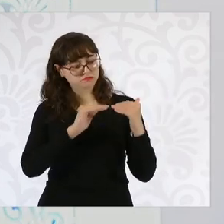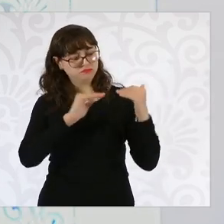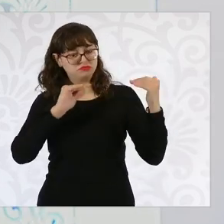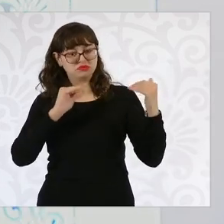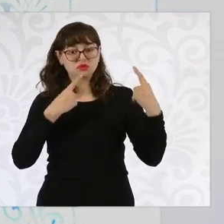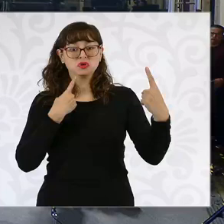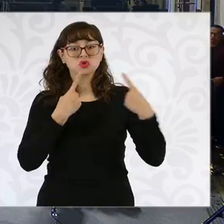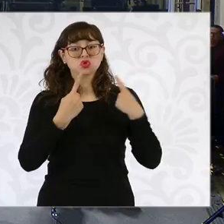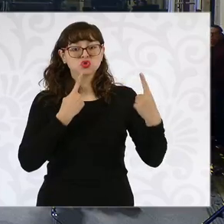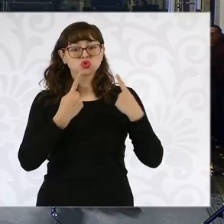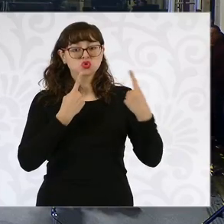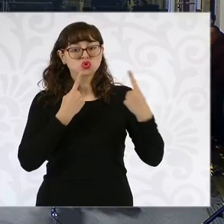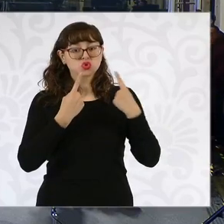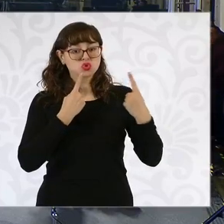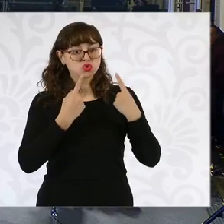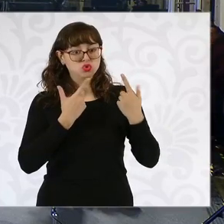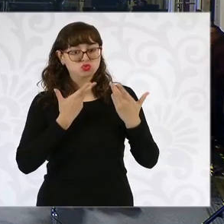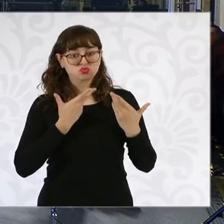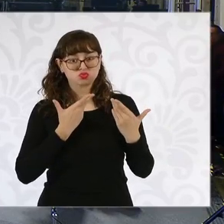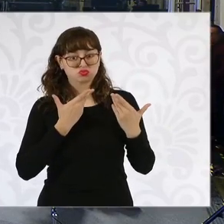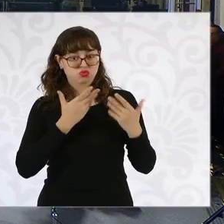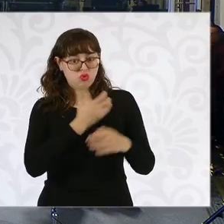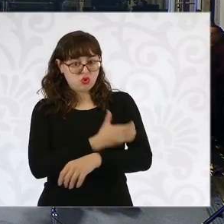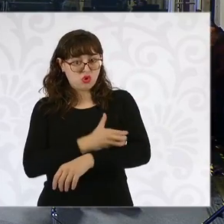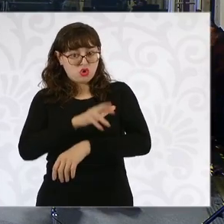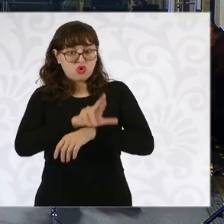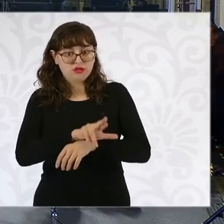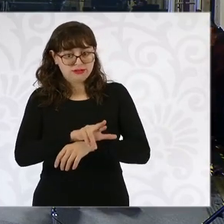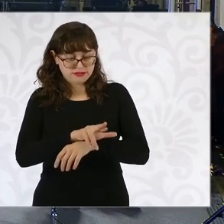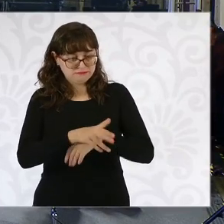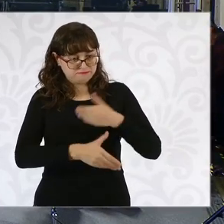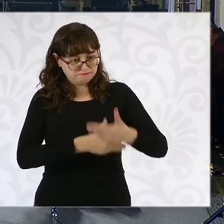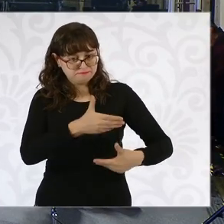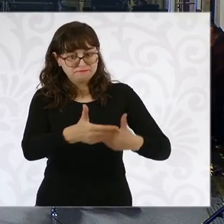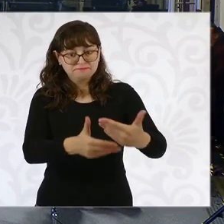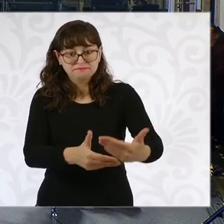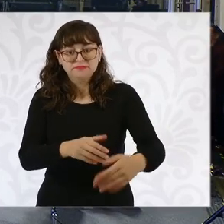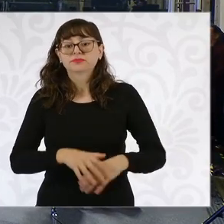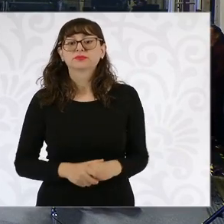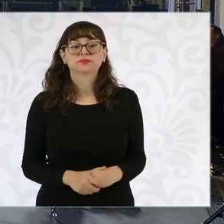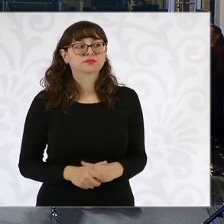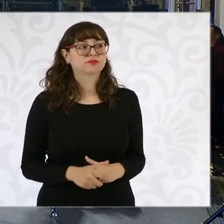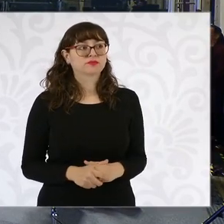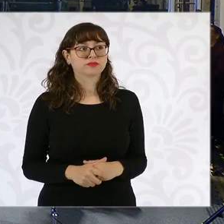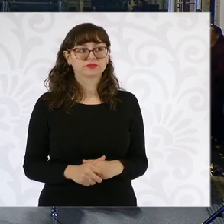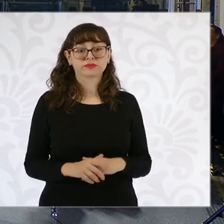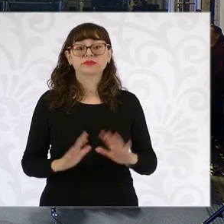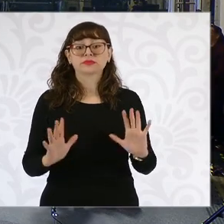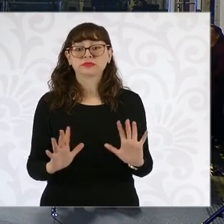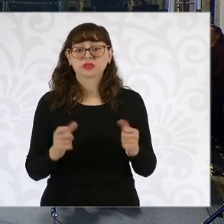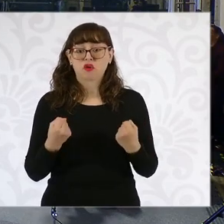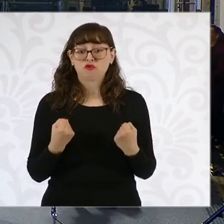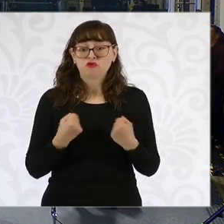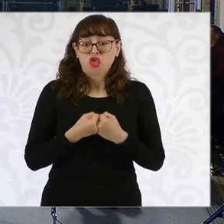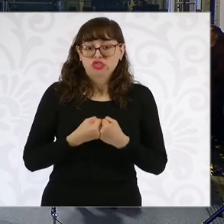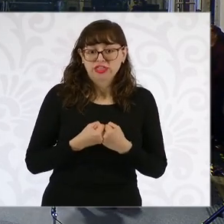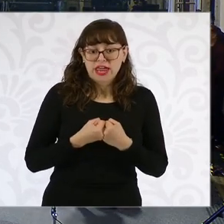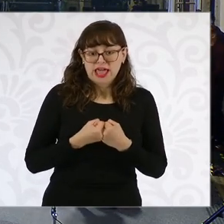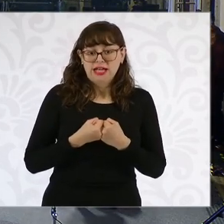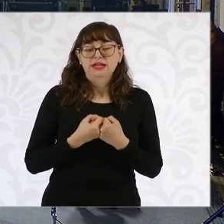que nos lleven a avanzar en esta coordinación. Y por último, hablando de frontera, presidenta, hay muchos migrantes